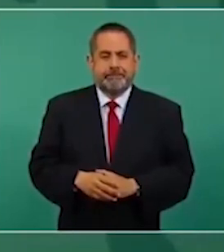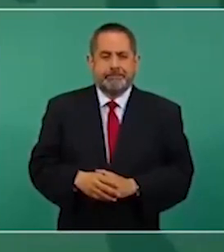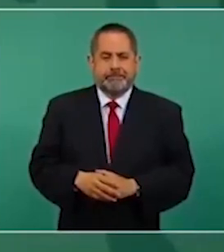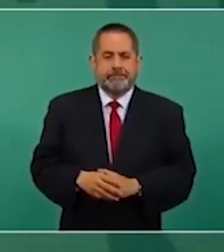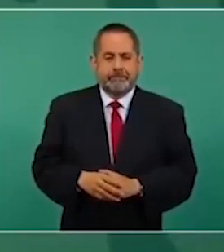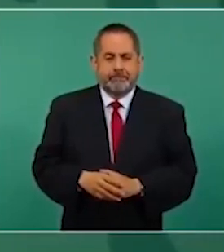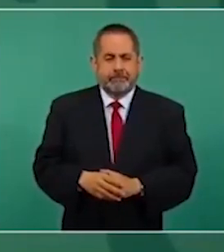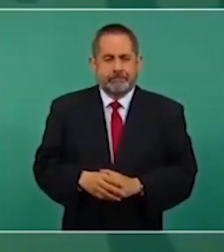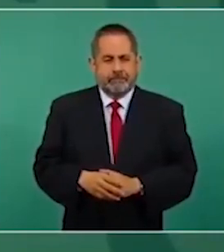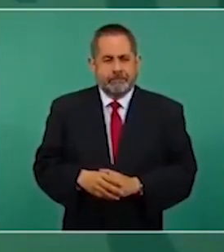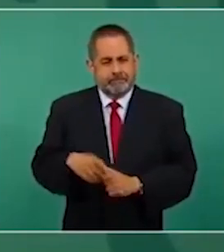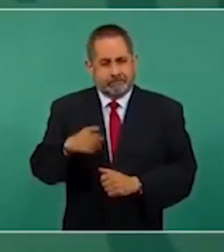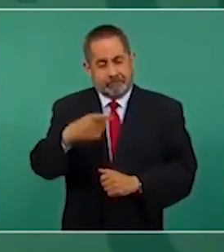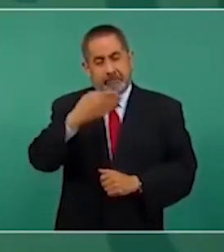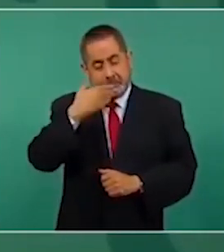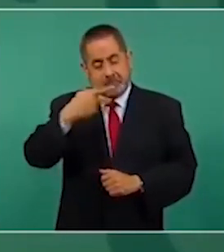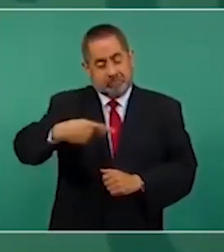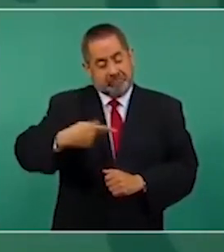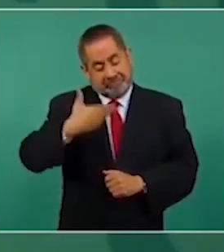Está buena la pregunta.